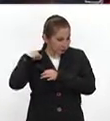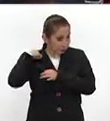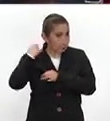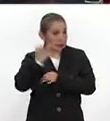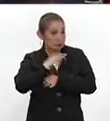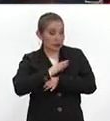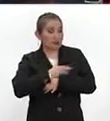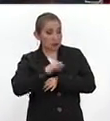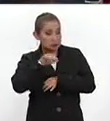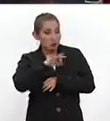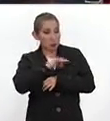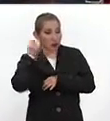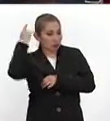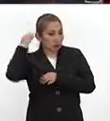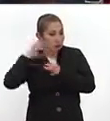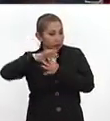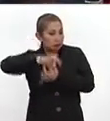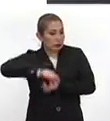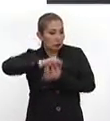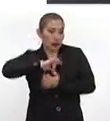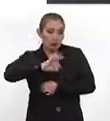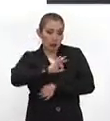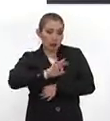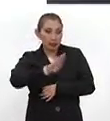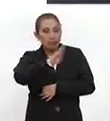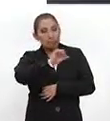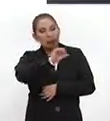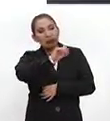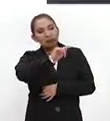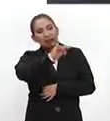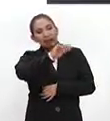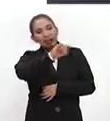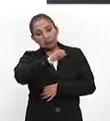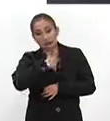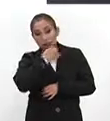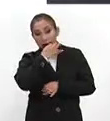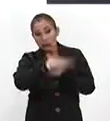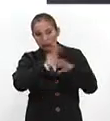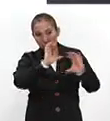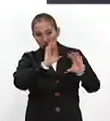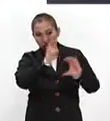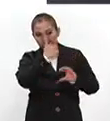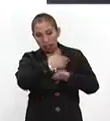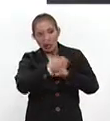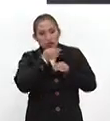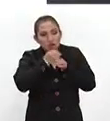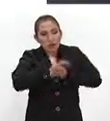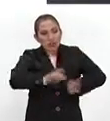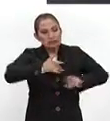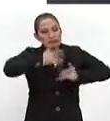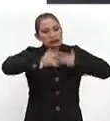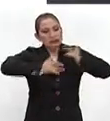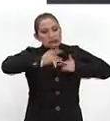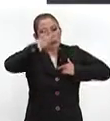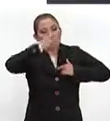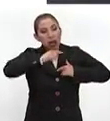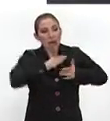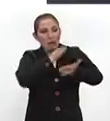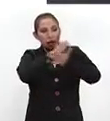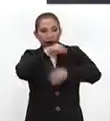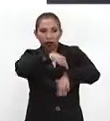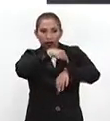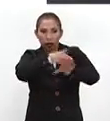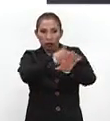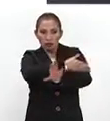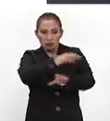Y estas infecciones que se pueden ir al sistema nervioso normalmente son causadas por bacterias. Pues hay que tener muy en cuenta estos datos, estos signos y síntomas para que acudan a